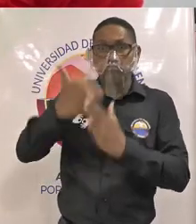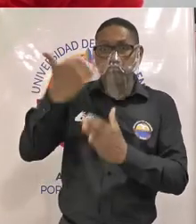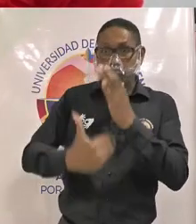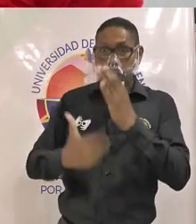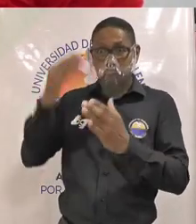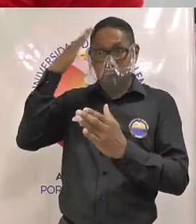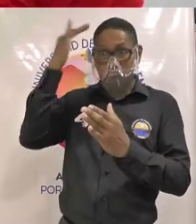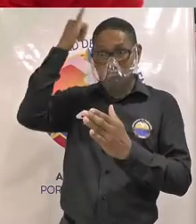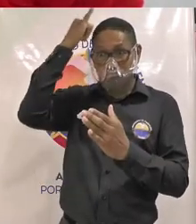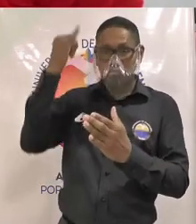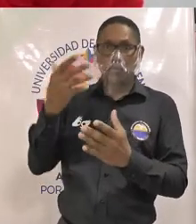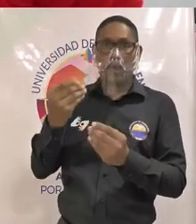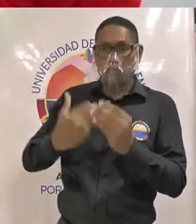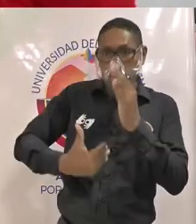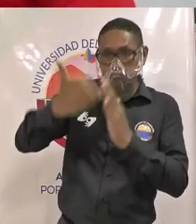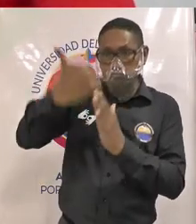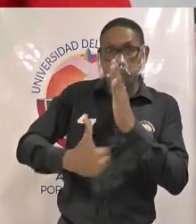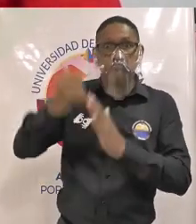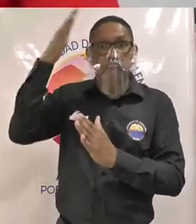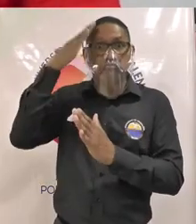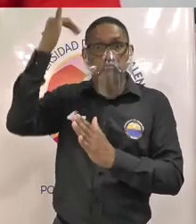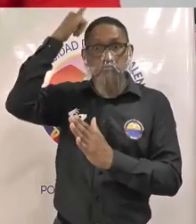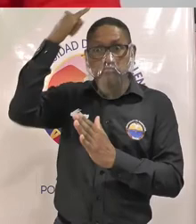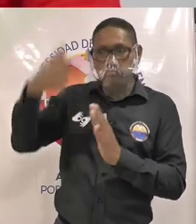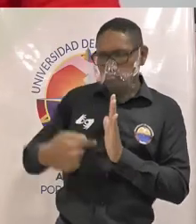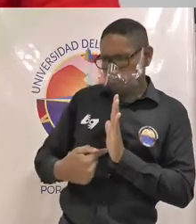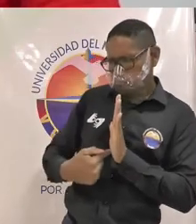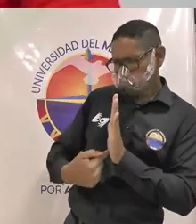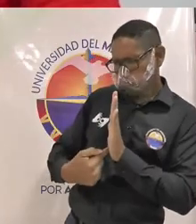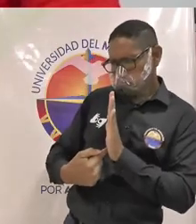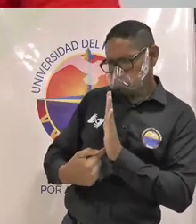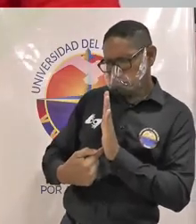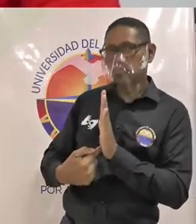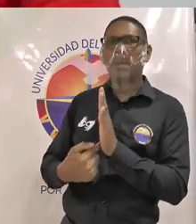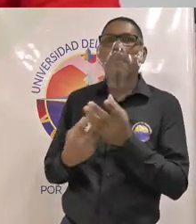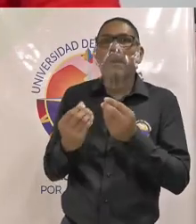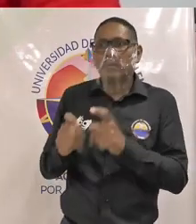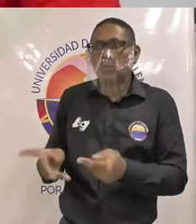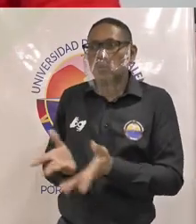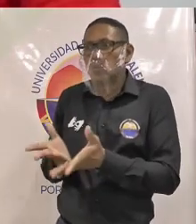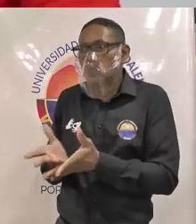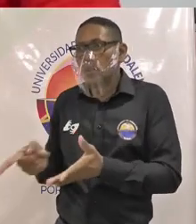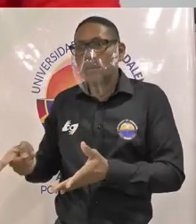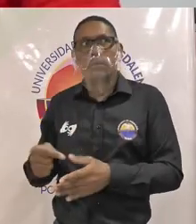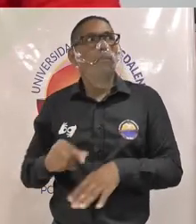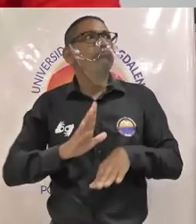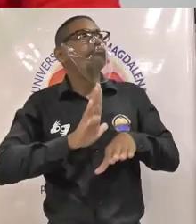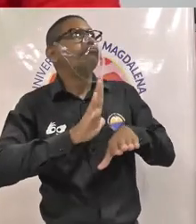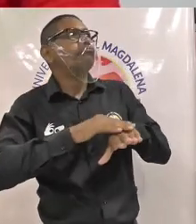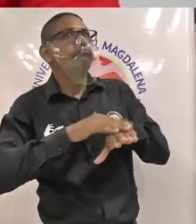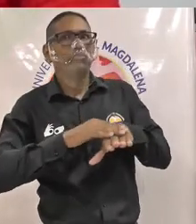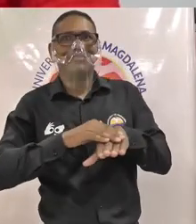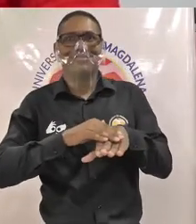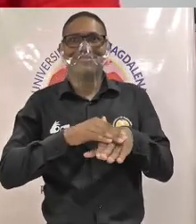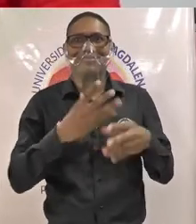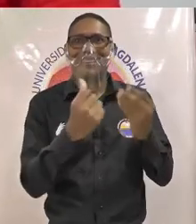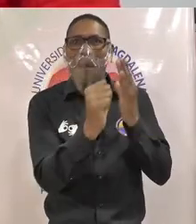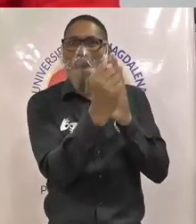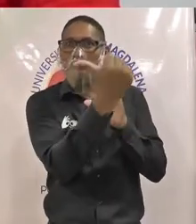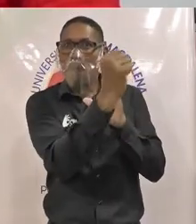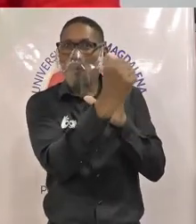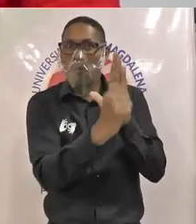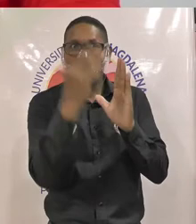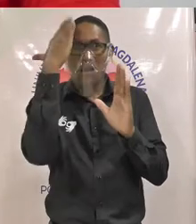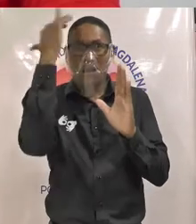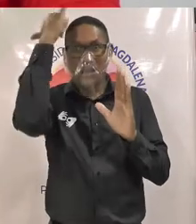y el pre-registro era una forma del estudiante comentarle a las directivas a los programas académicos